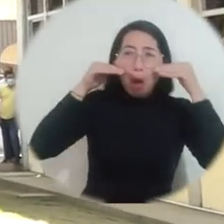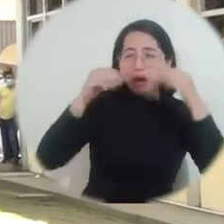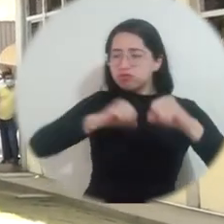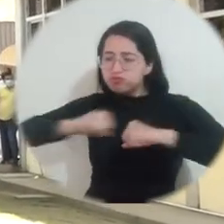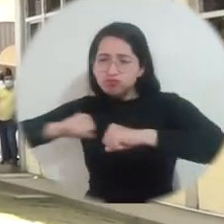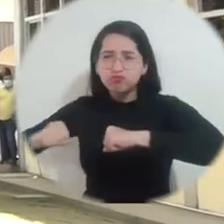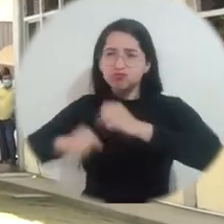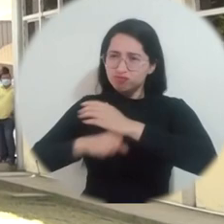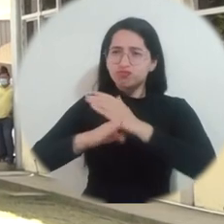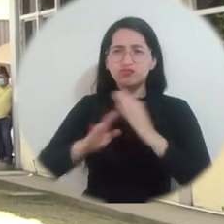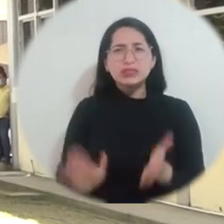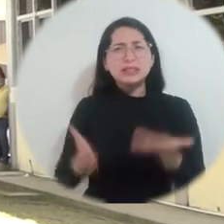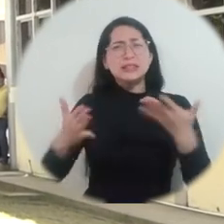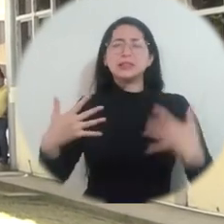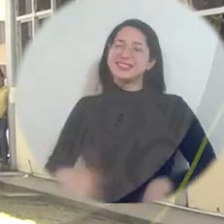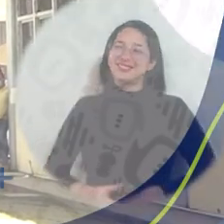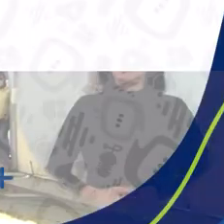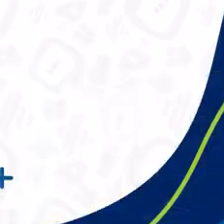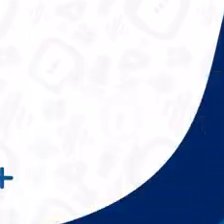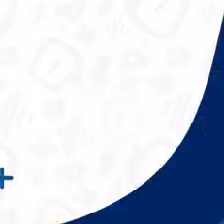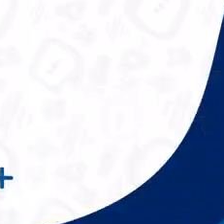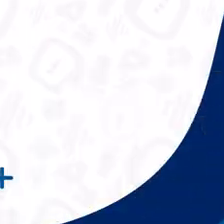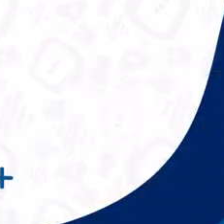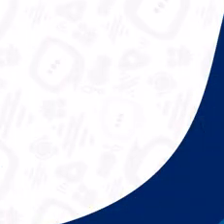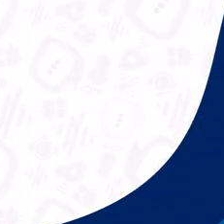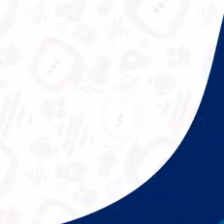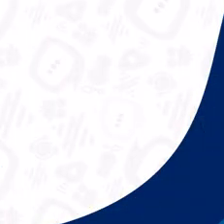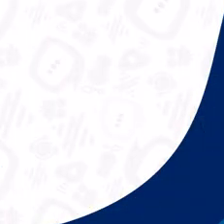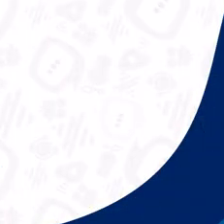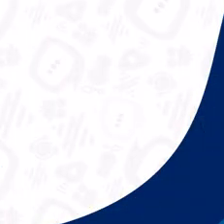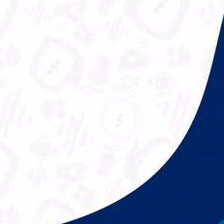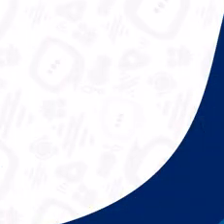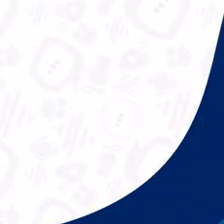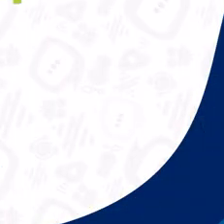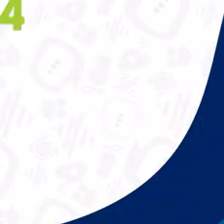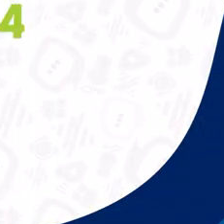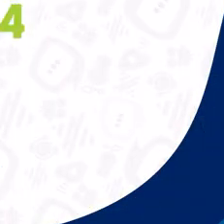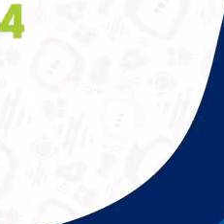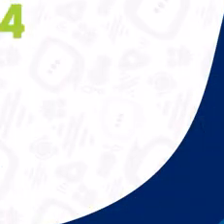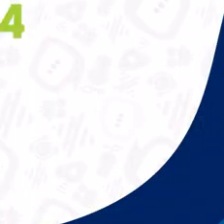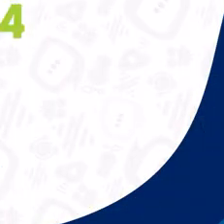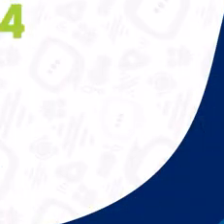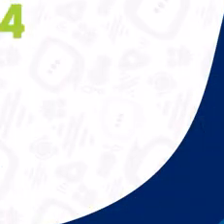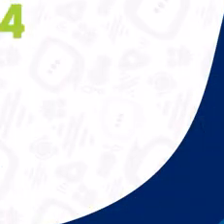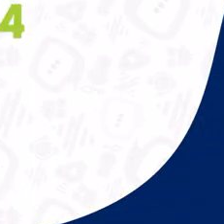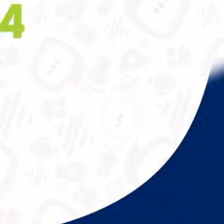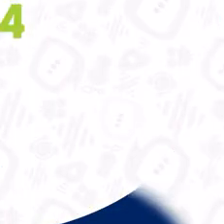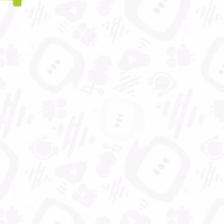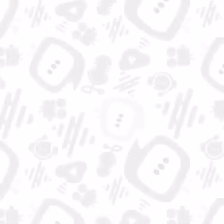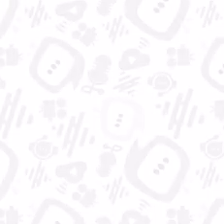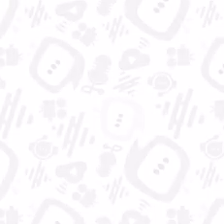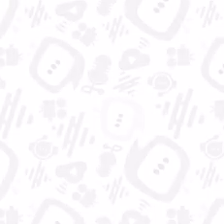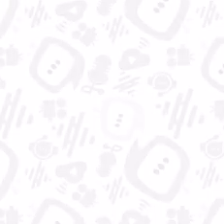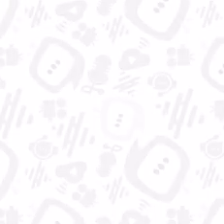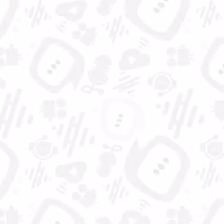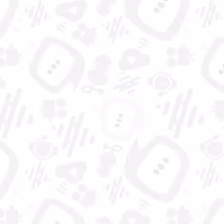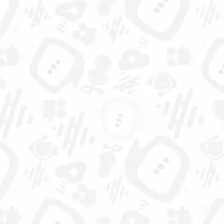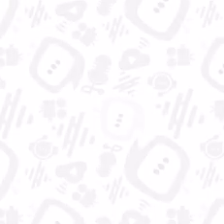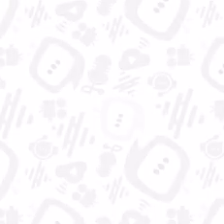sacrificios, de no poder dormir. Universidad del Matalena, aún más incluyente e innovadora.